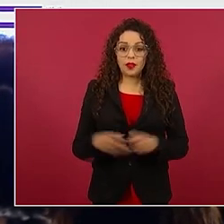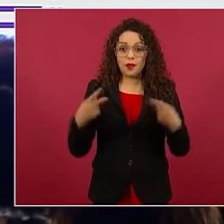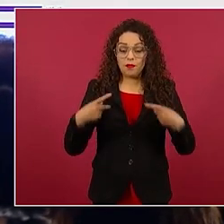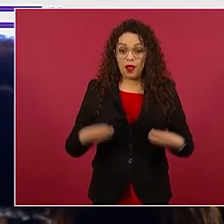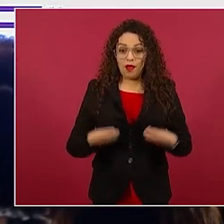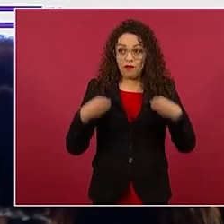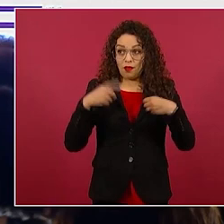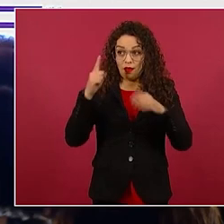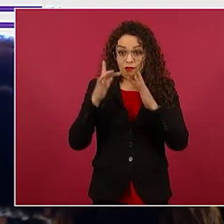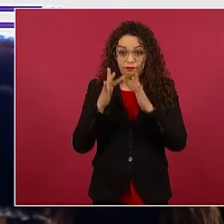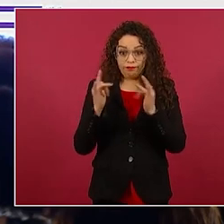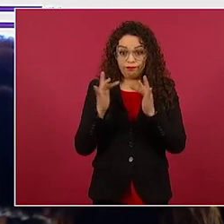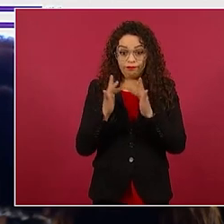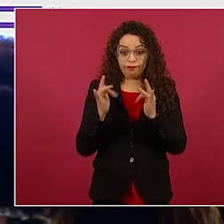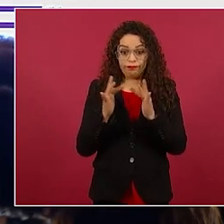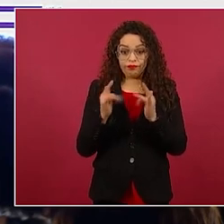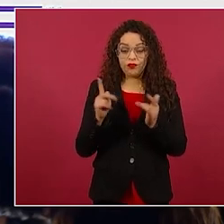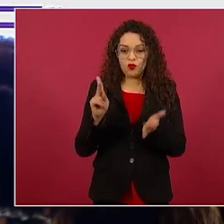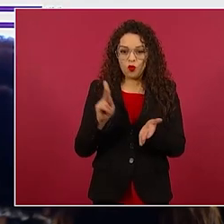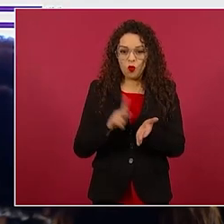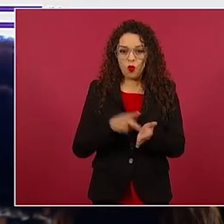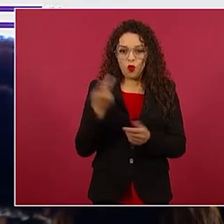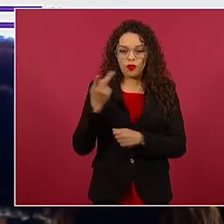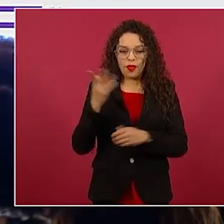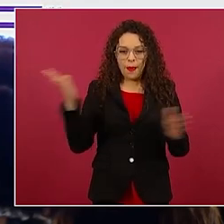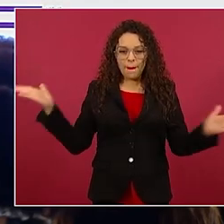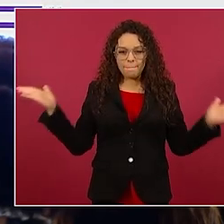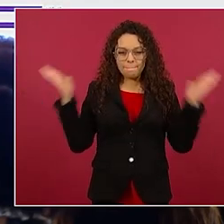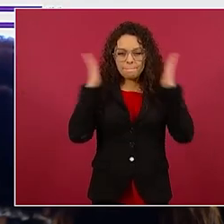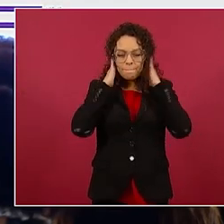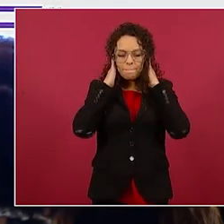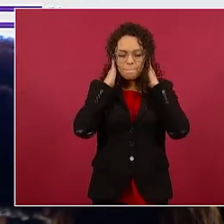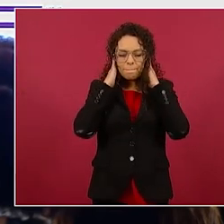para no escuchar el canto de las sirenas.